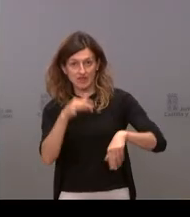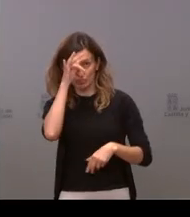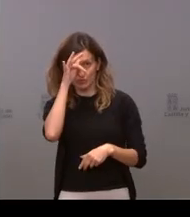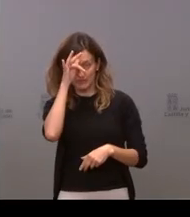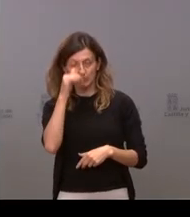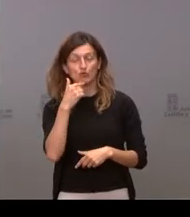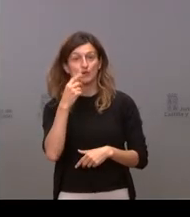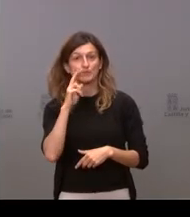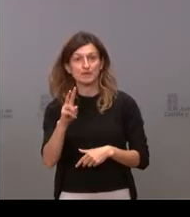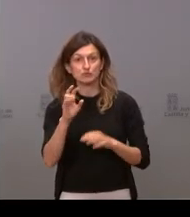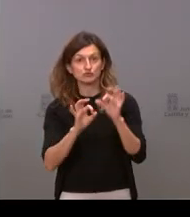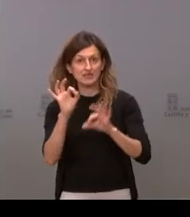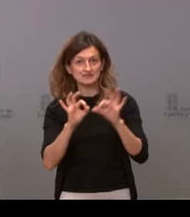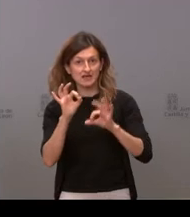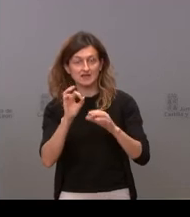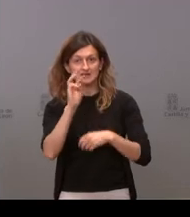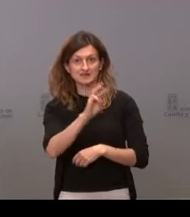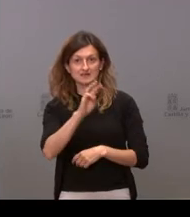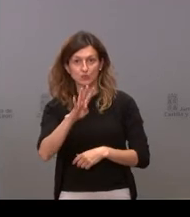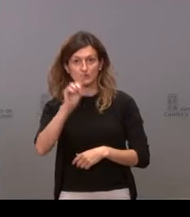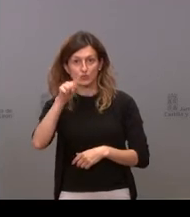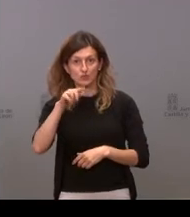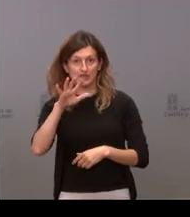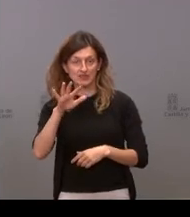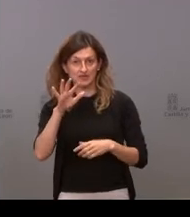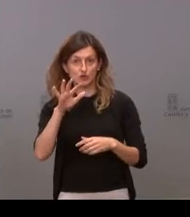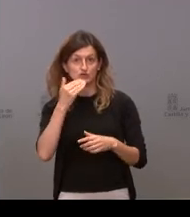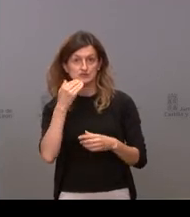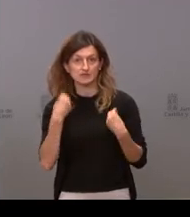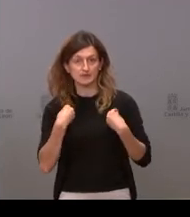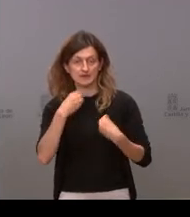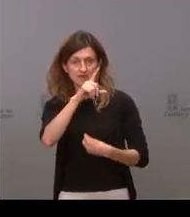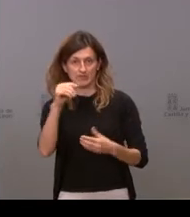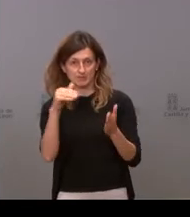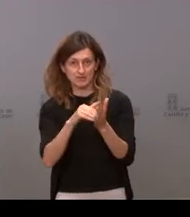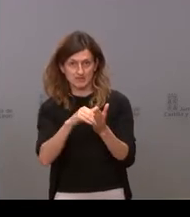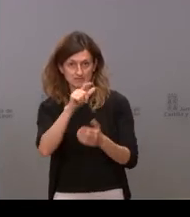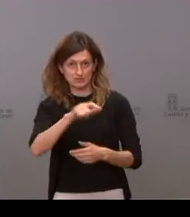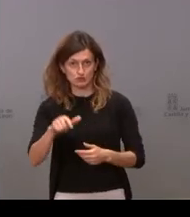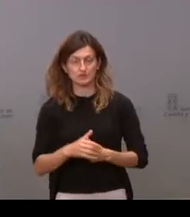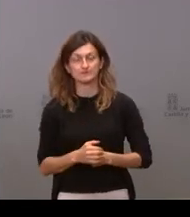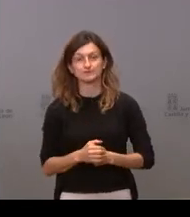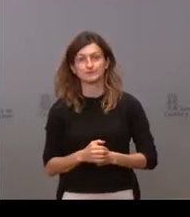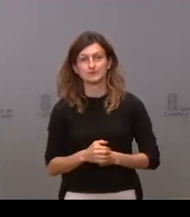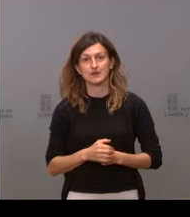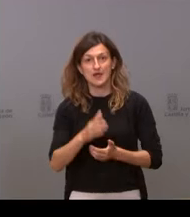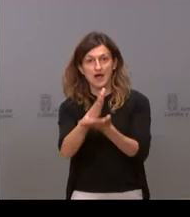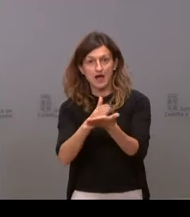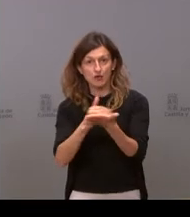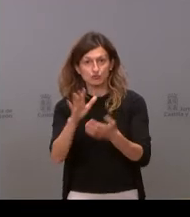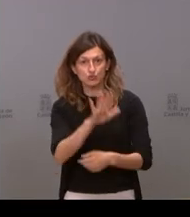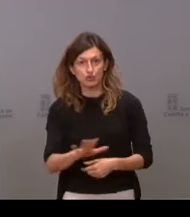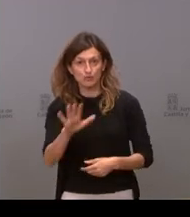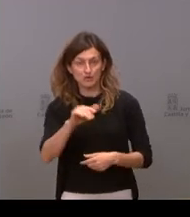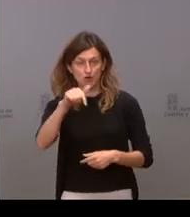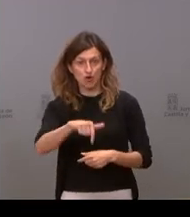arrojado una tasa de 34,5 casos por 100.000 habitantes. A nivel autonómico, los datos